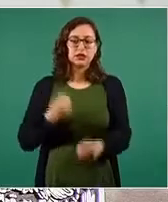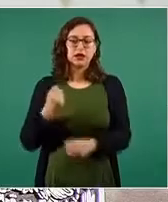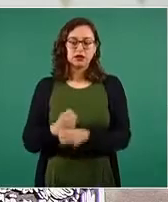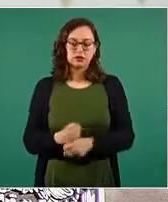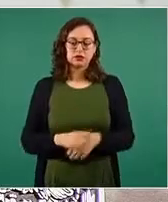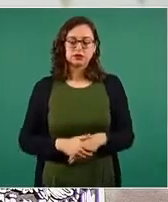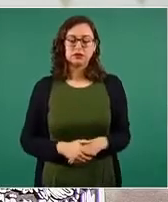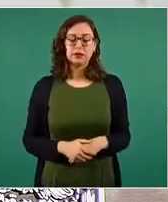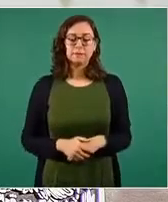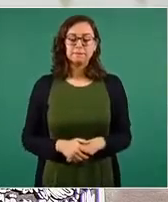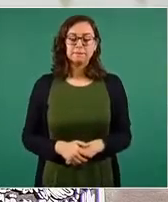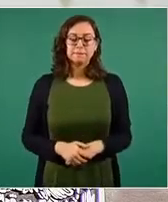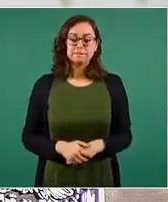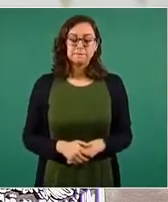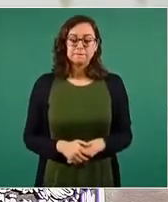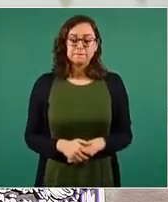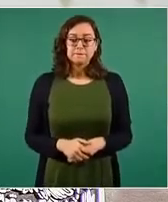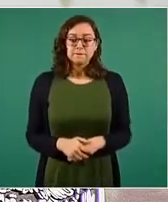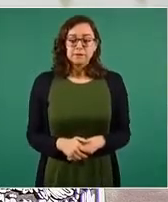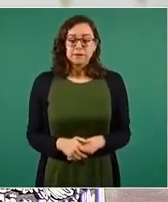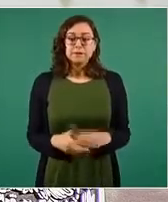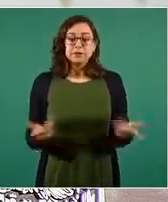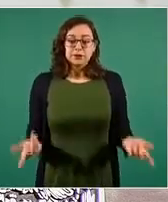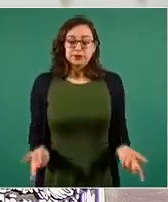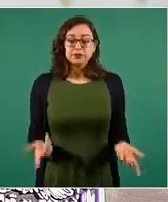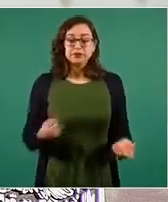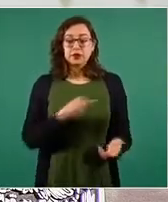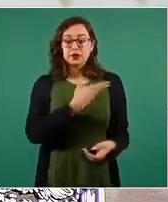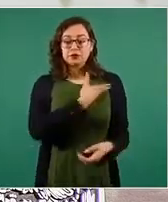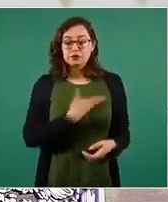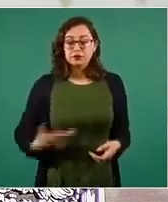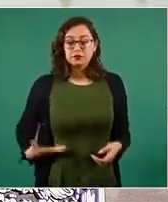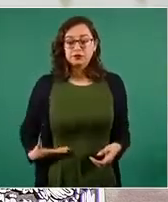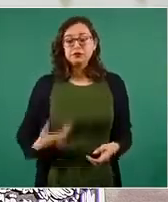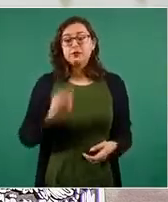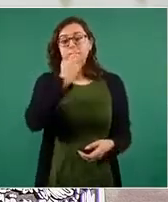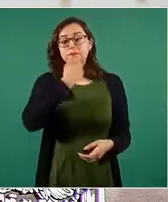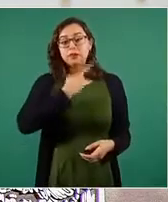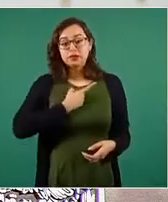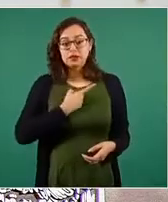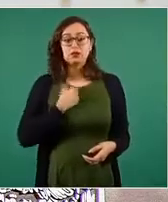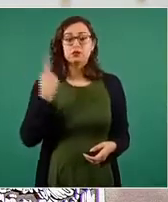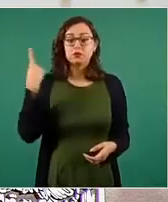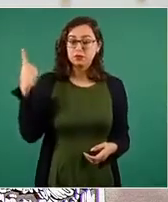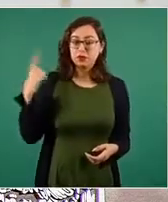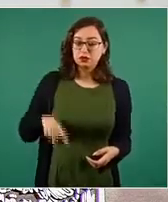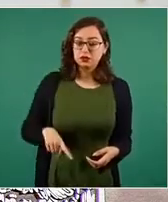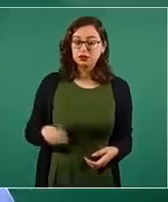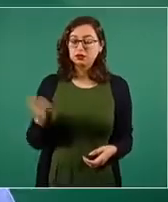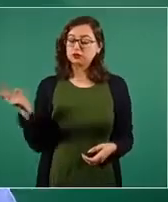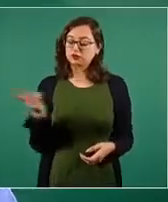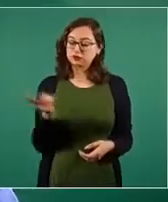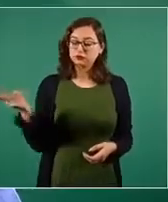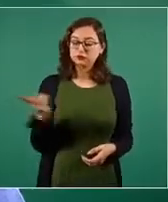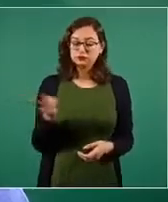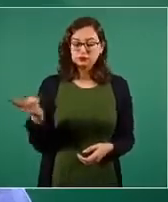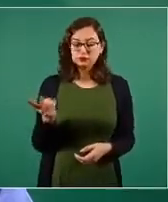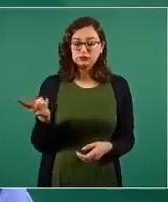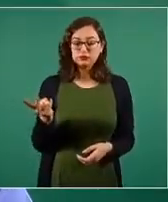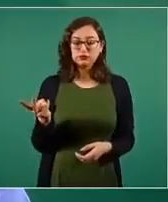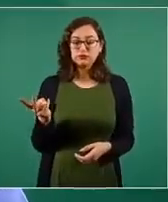Esta última sesión, en esta reunión, nos ha instruido al señor subsecretario y a mí